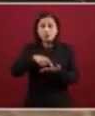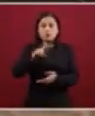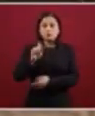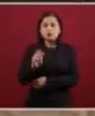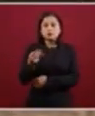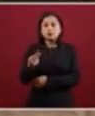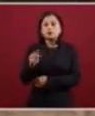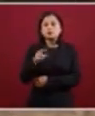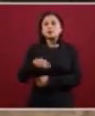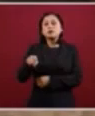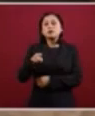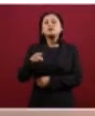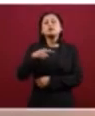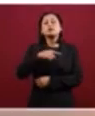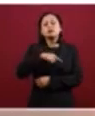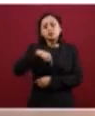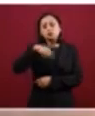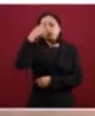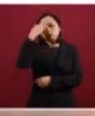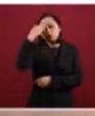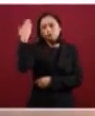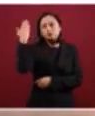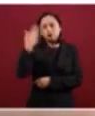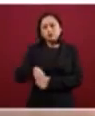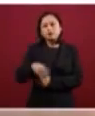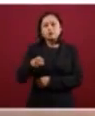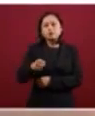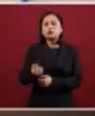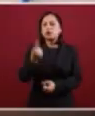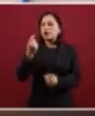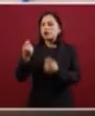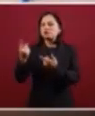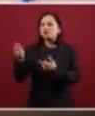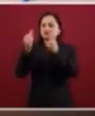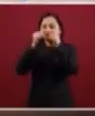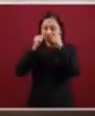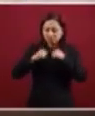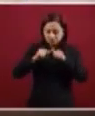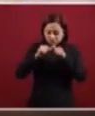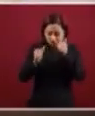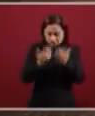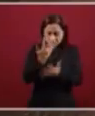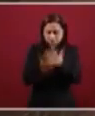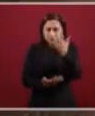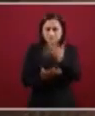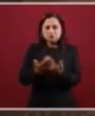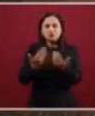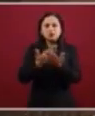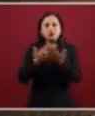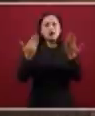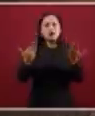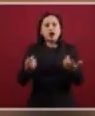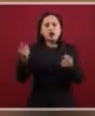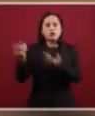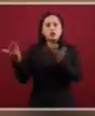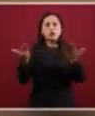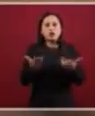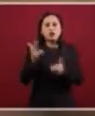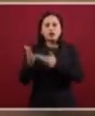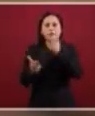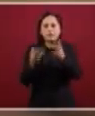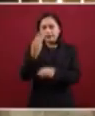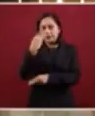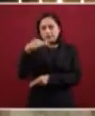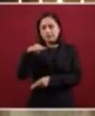que el mercado todavía no es amplio como artesanos. Cada día es un reto. El Tren Maya es una opción. Lo vemos